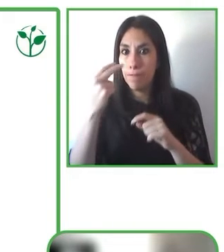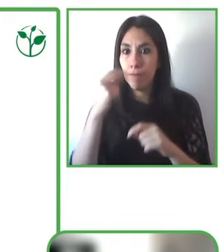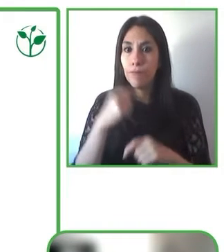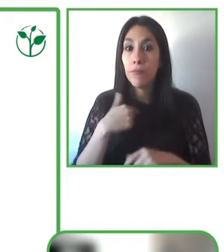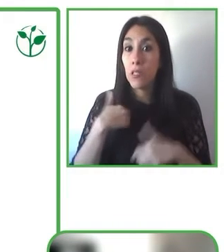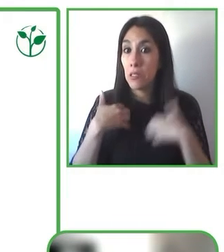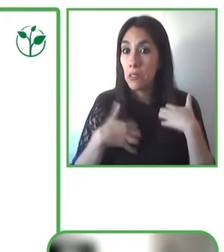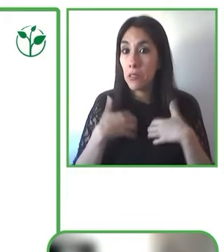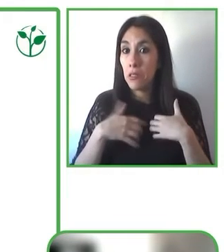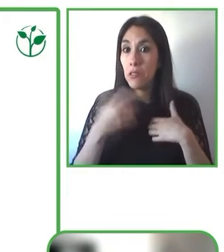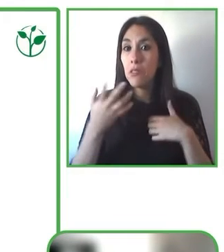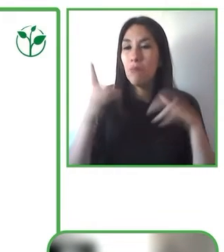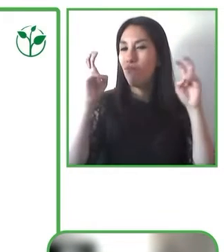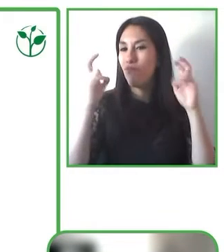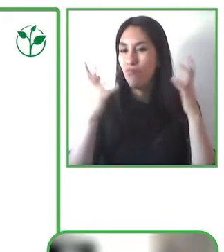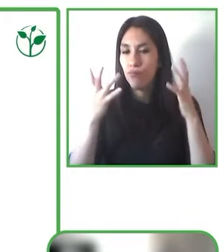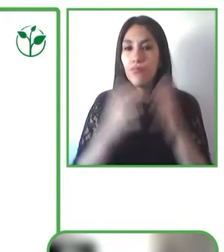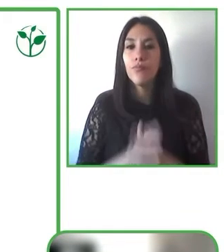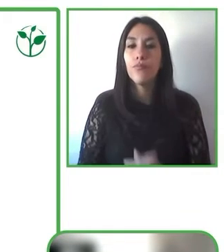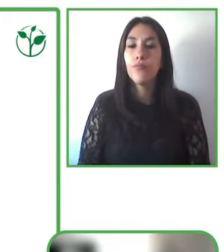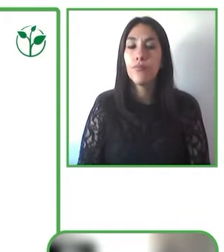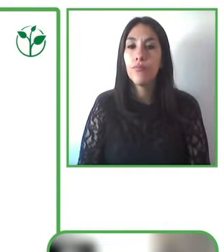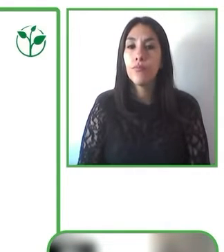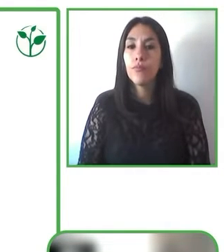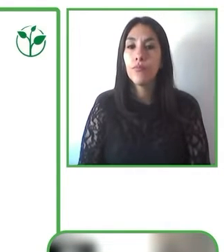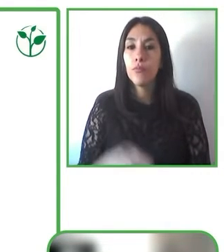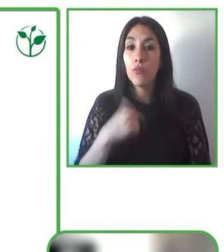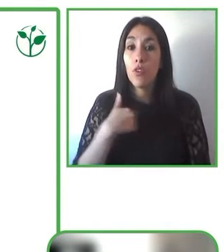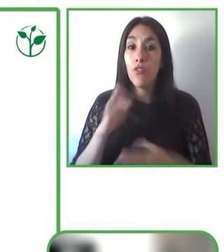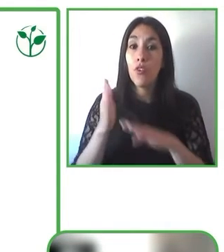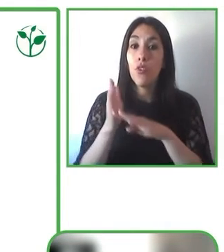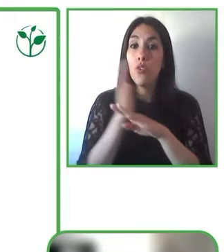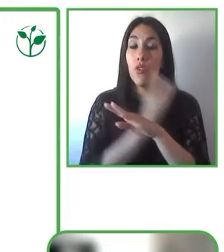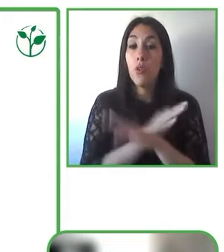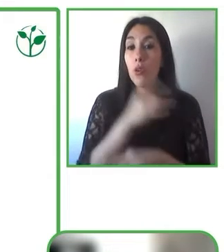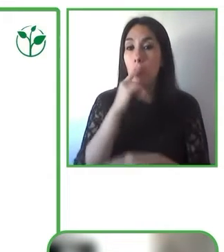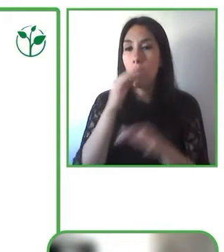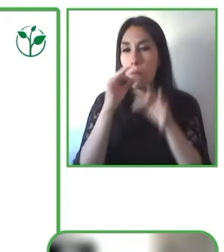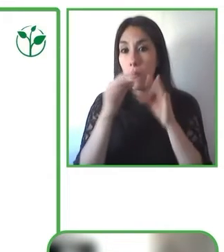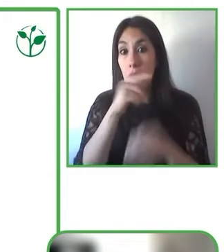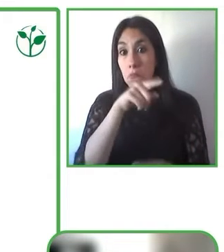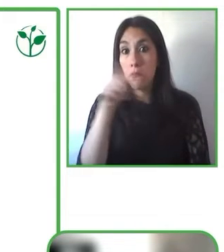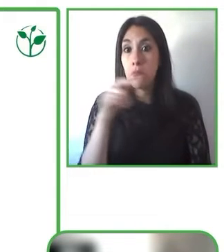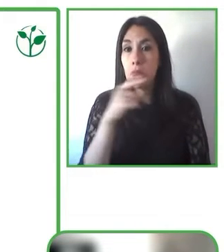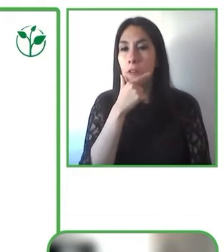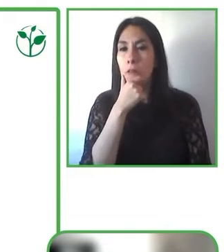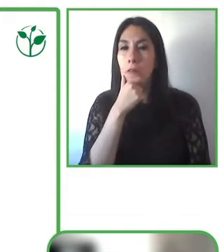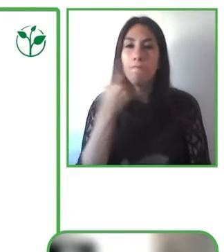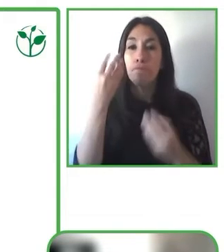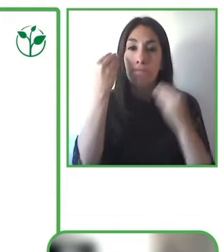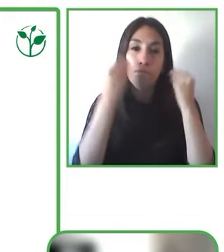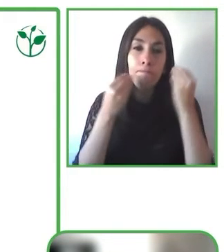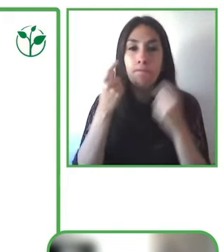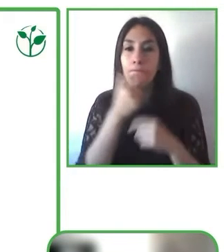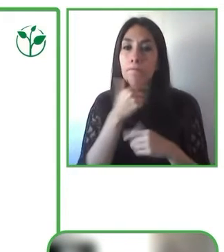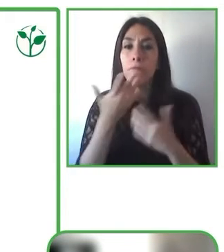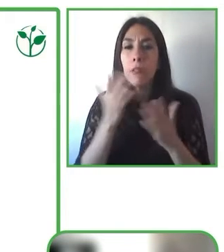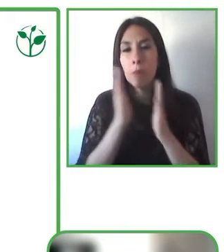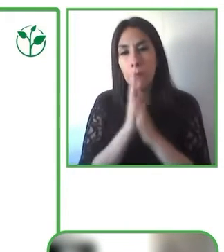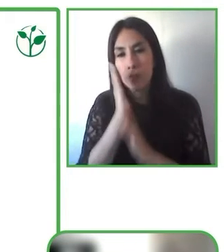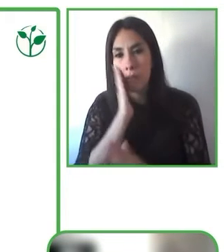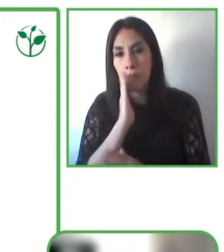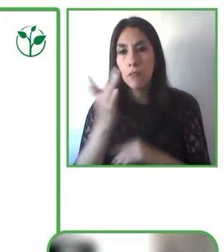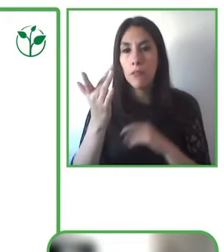Gracias. dije, si tienen alguna pregunta o duda, por favor, que se ponen en contacto con nosotros,